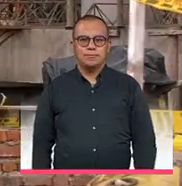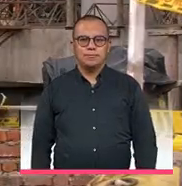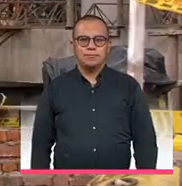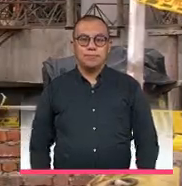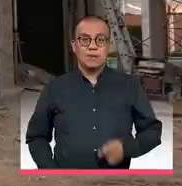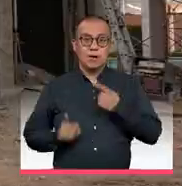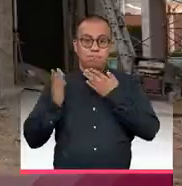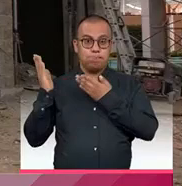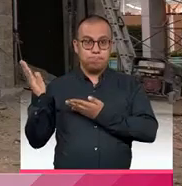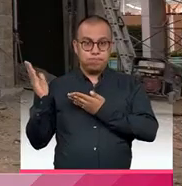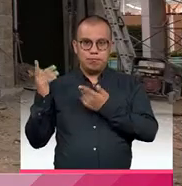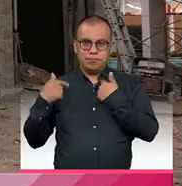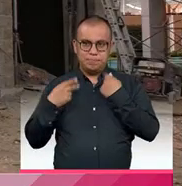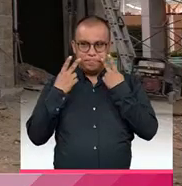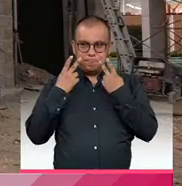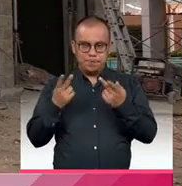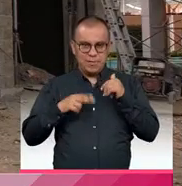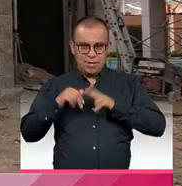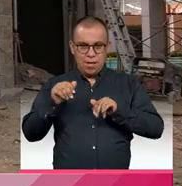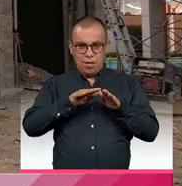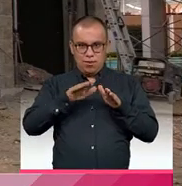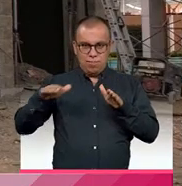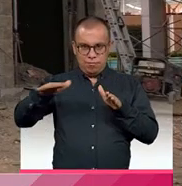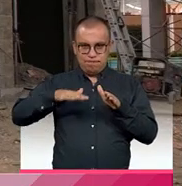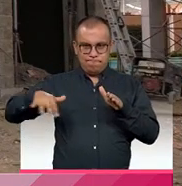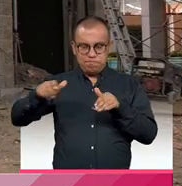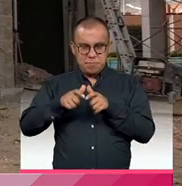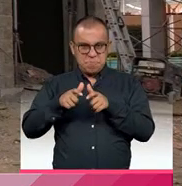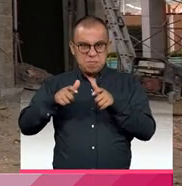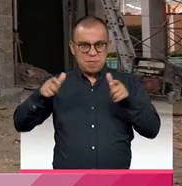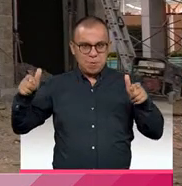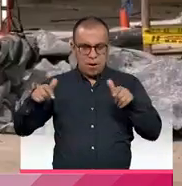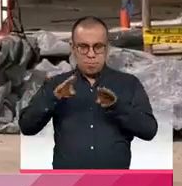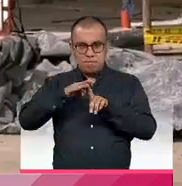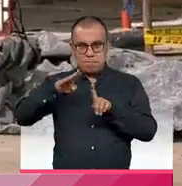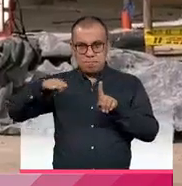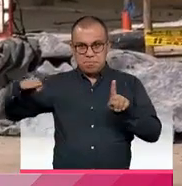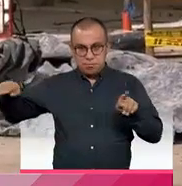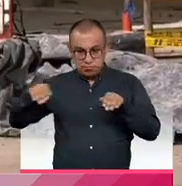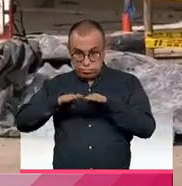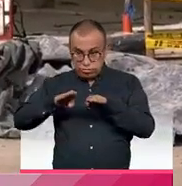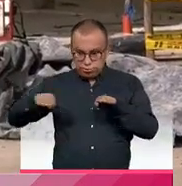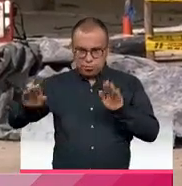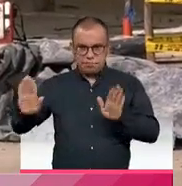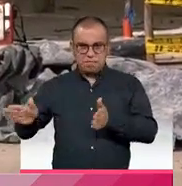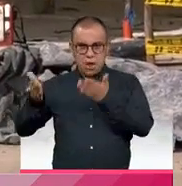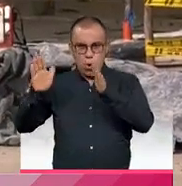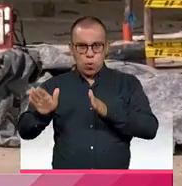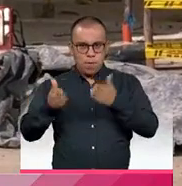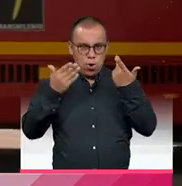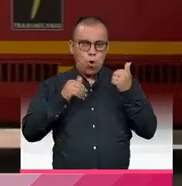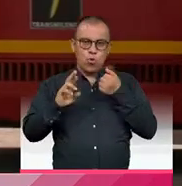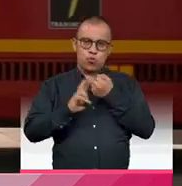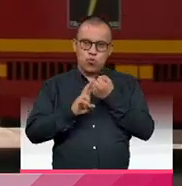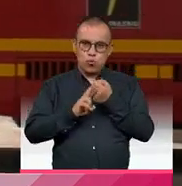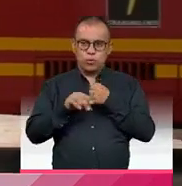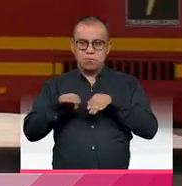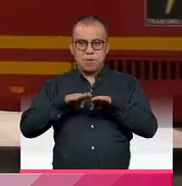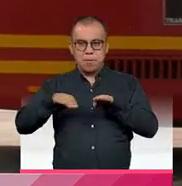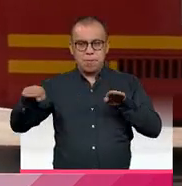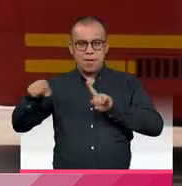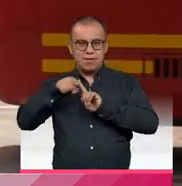Así luce la obra en el patio Portal de las Américas. La ampliación de los cupos de estacionamiento mejorará la frecuencia de las rutas del sistema